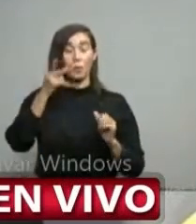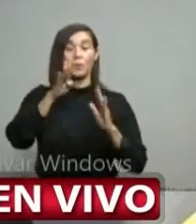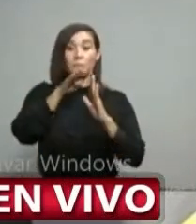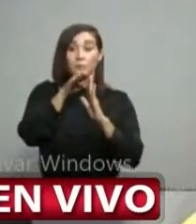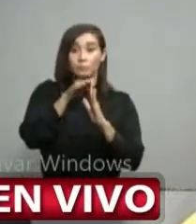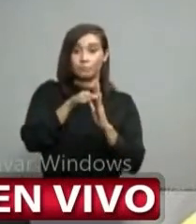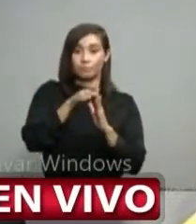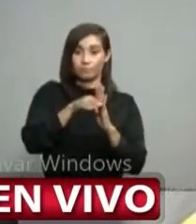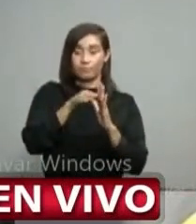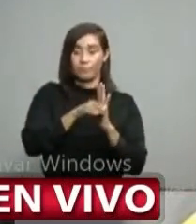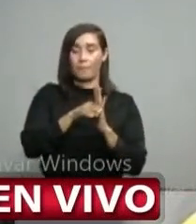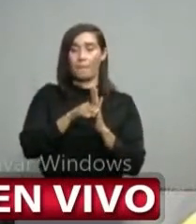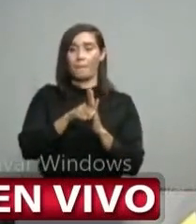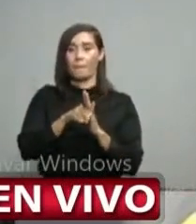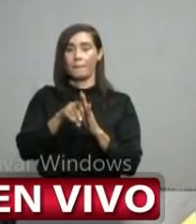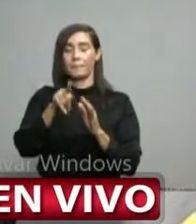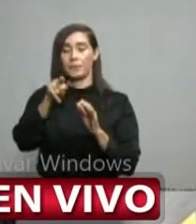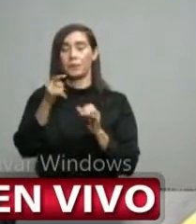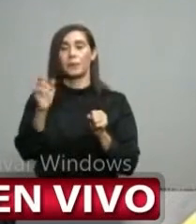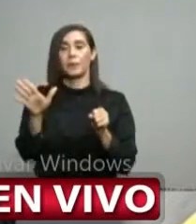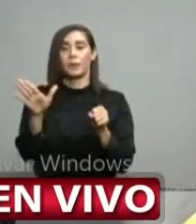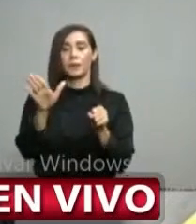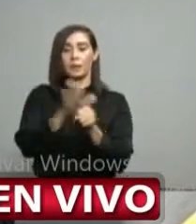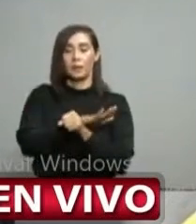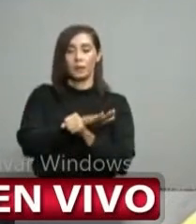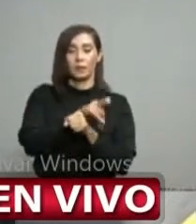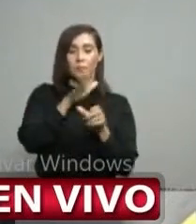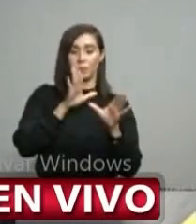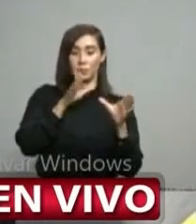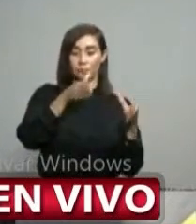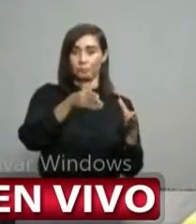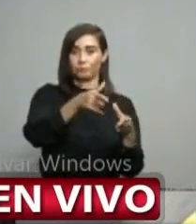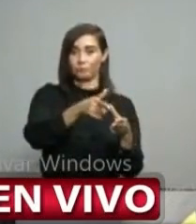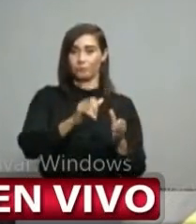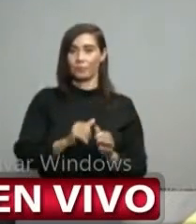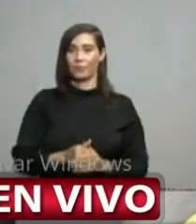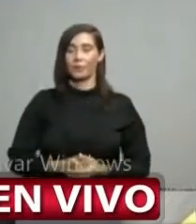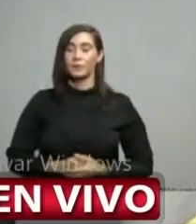eh la ocupación que tienen en ese sentido